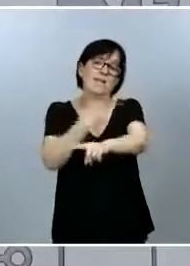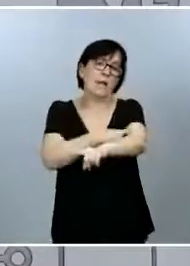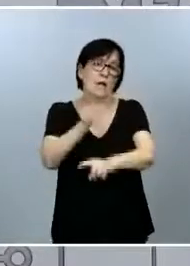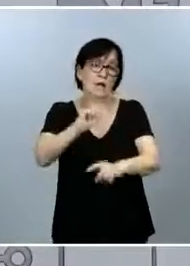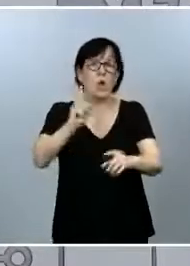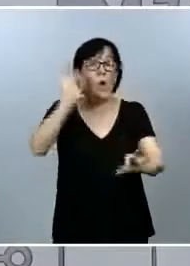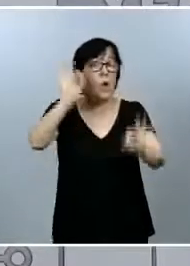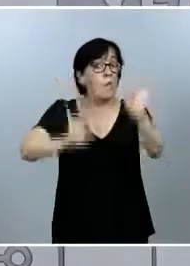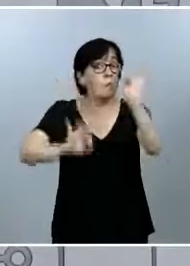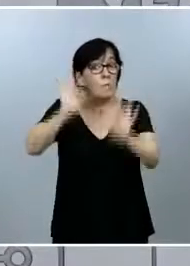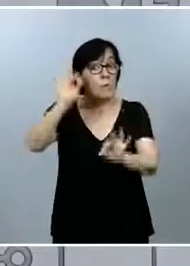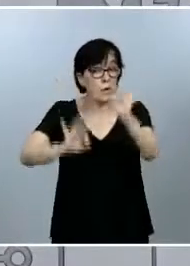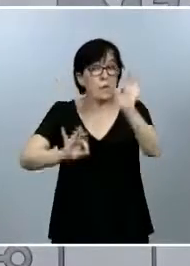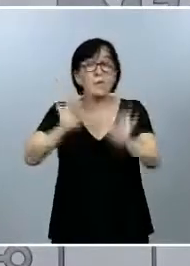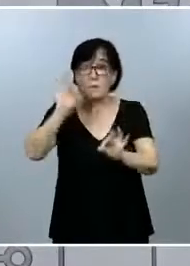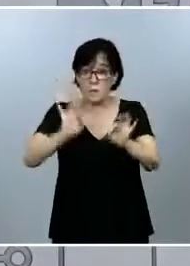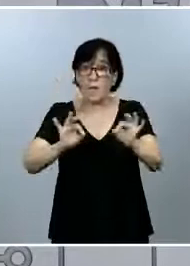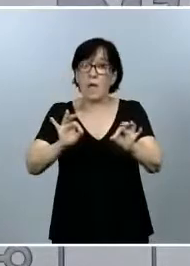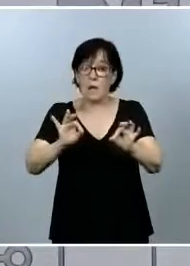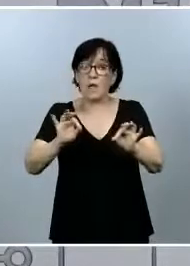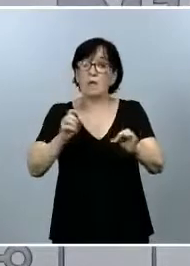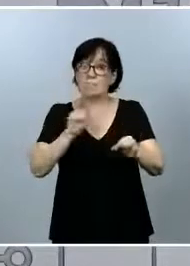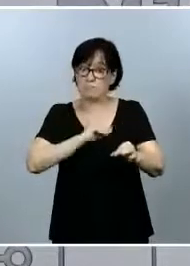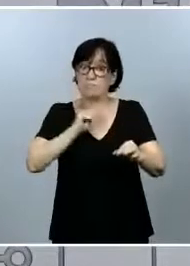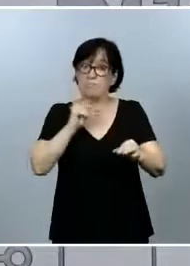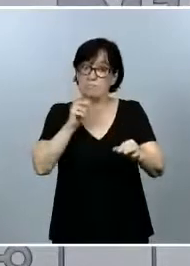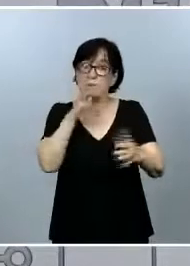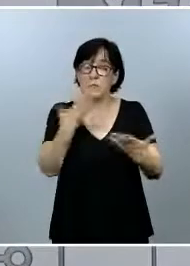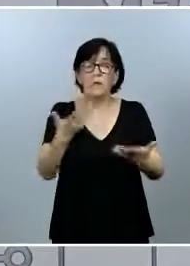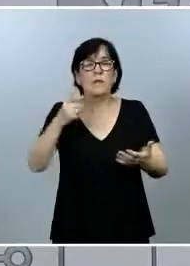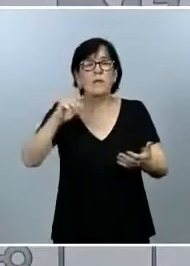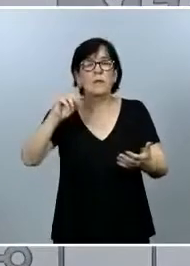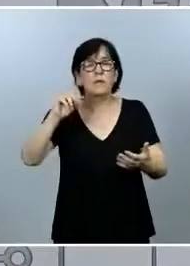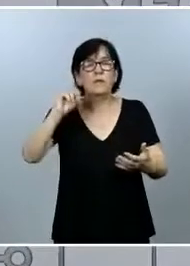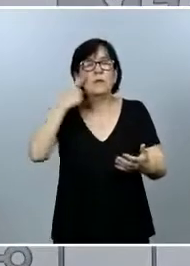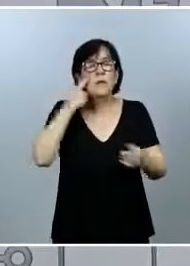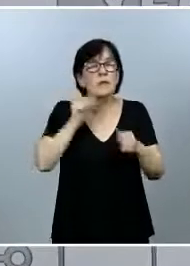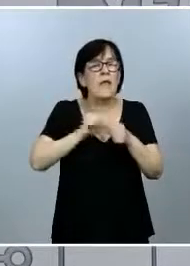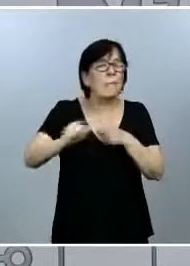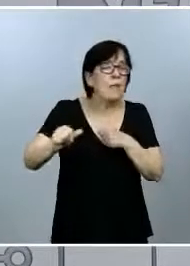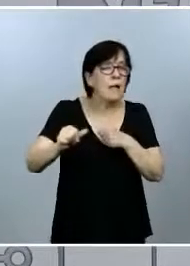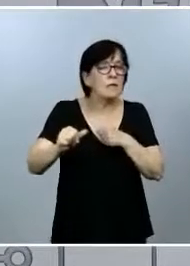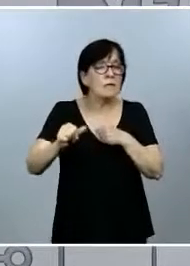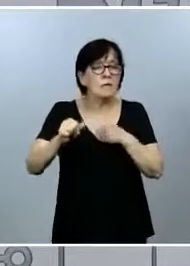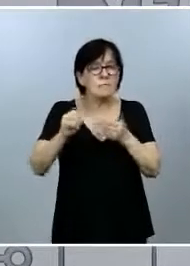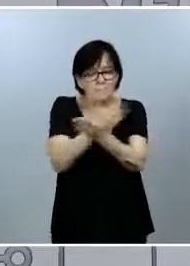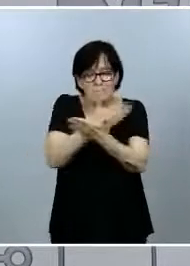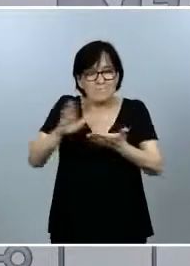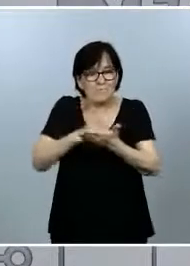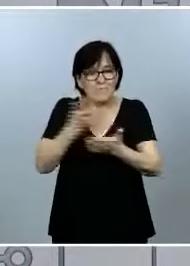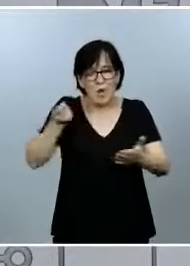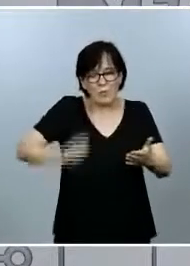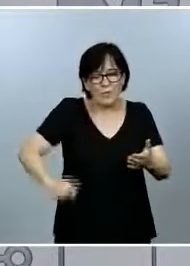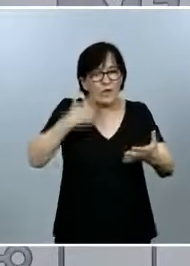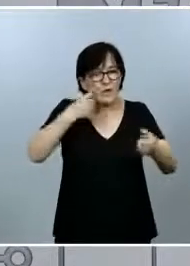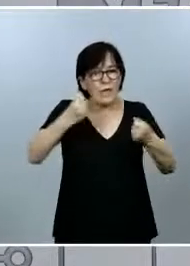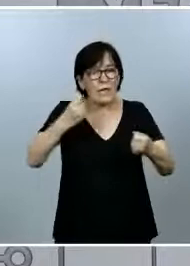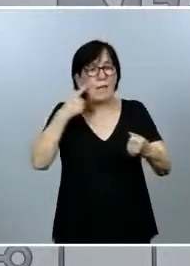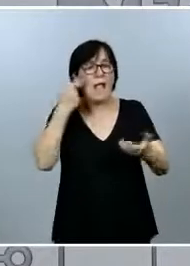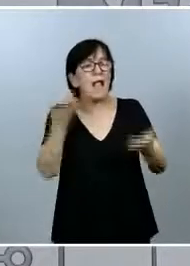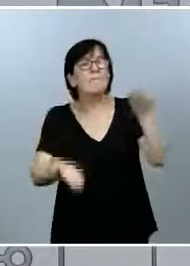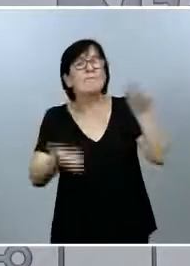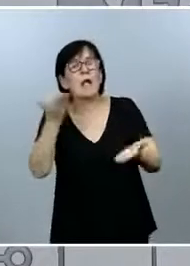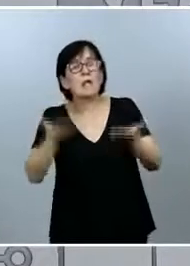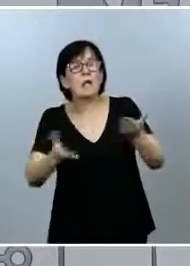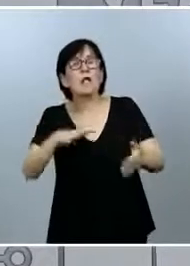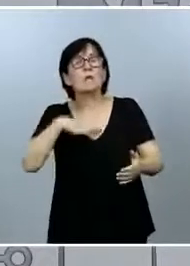porcentaje no despreciable, se han detectado a partir de cribados en profesionales sanitarios para valorar si podían